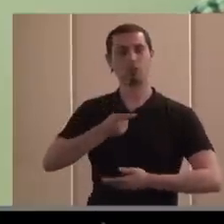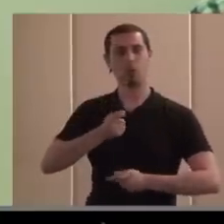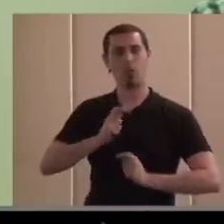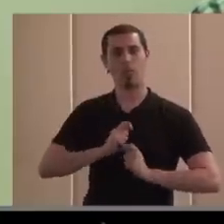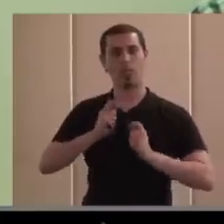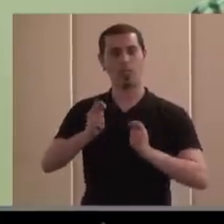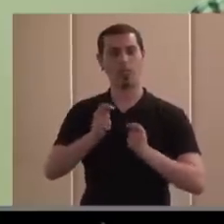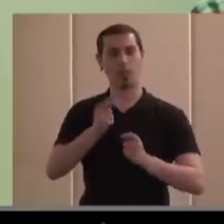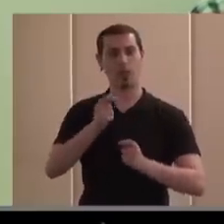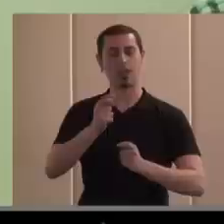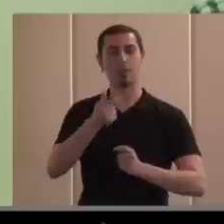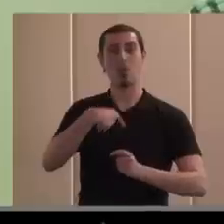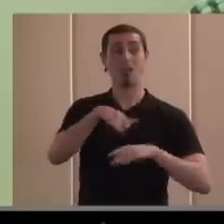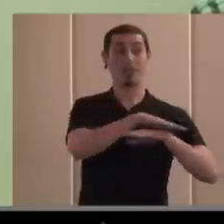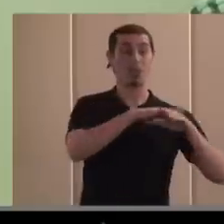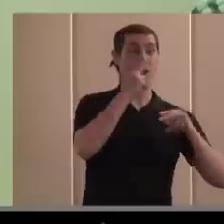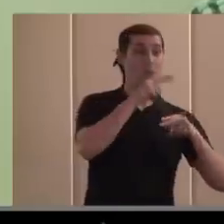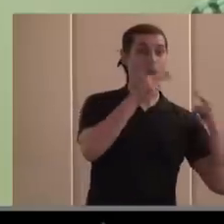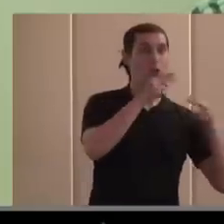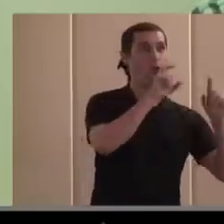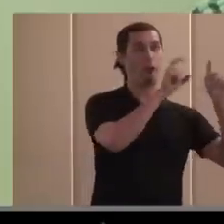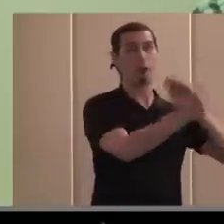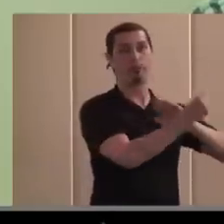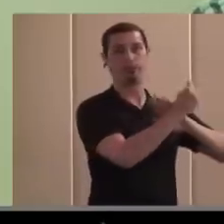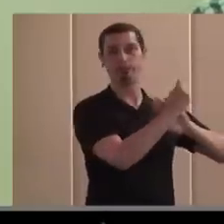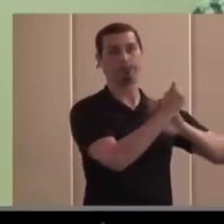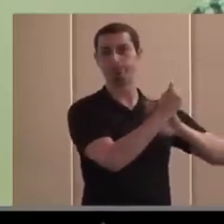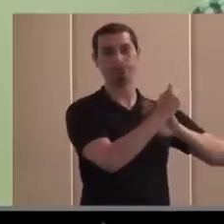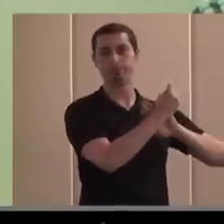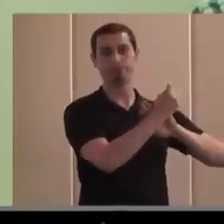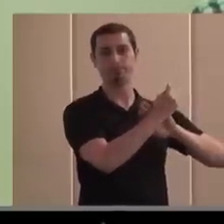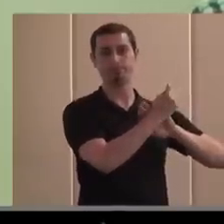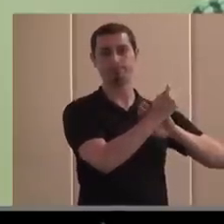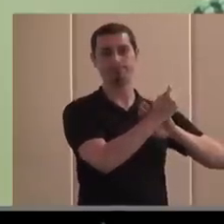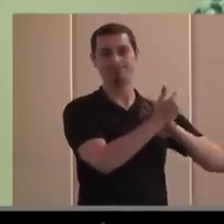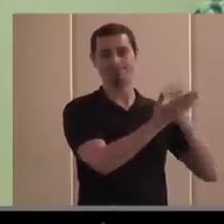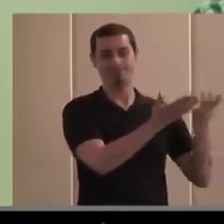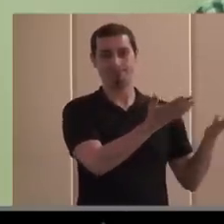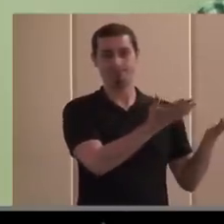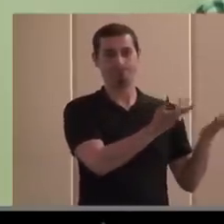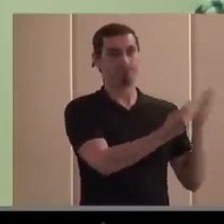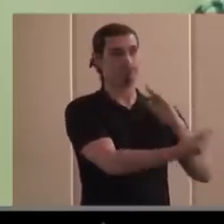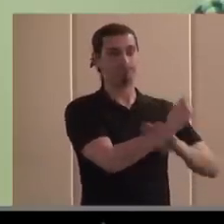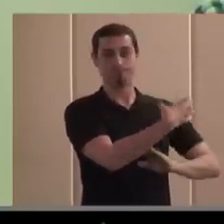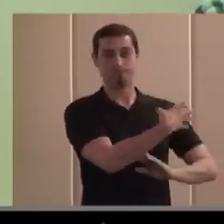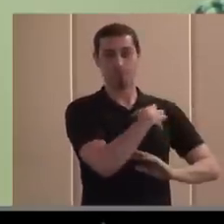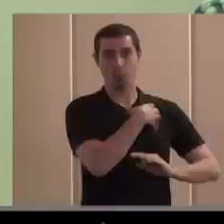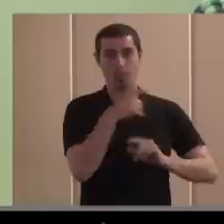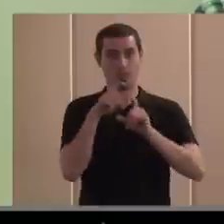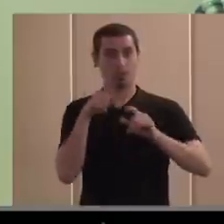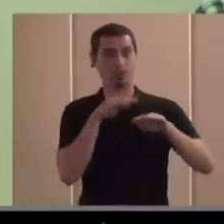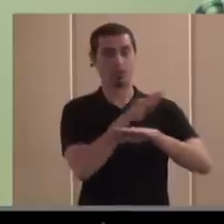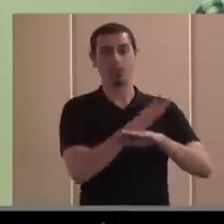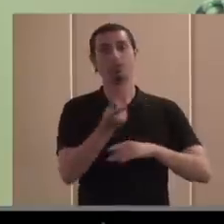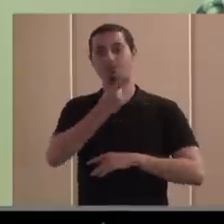que las administraciones públicas y otros financiadores a las entidades no han podido acceder pues